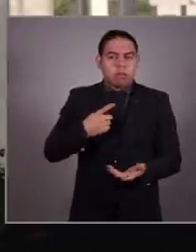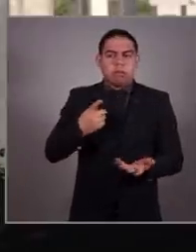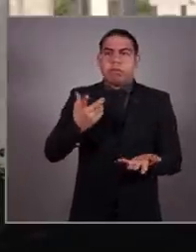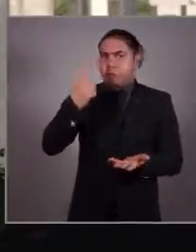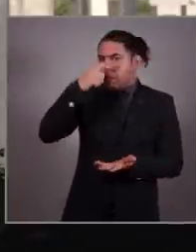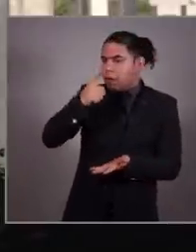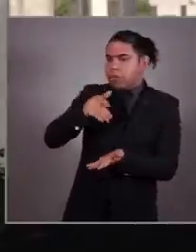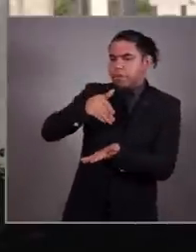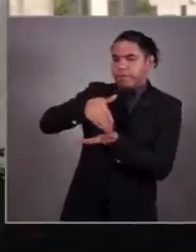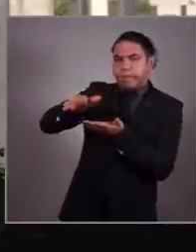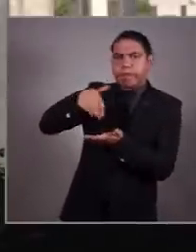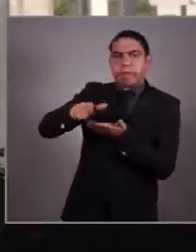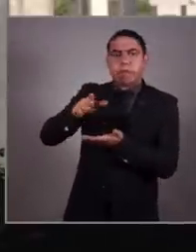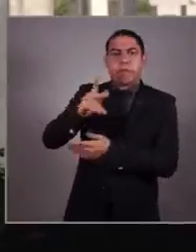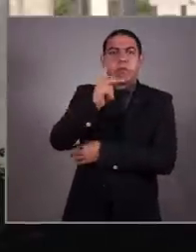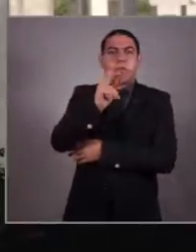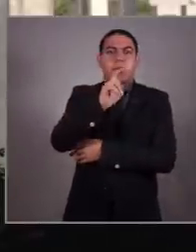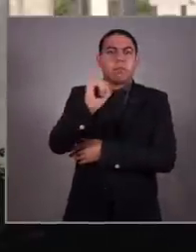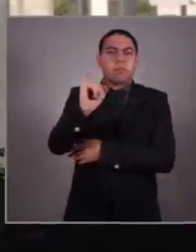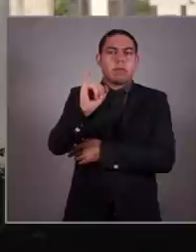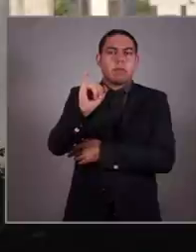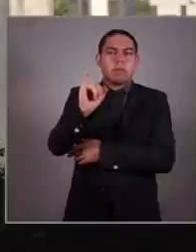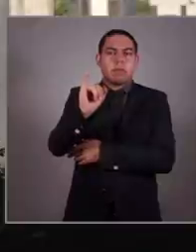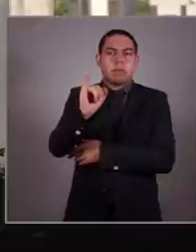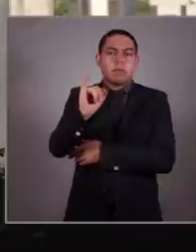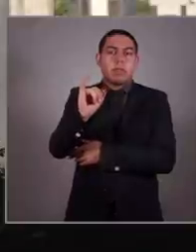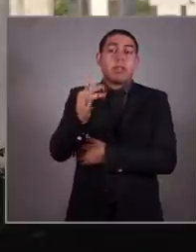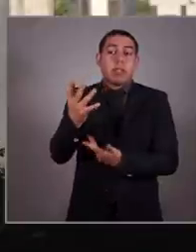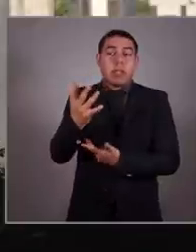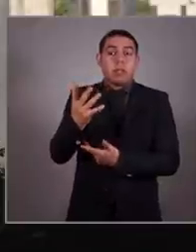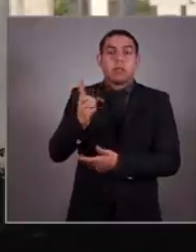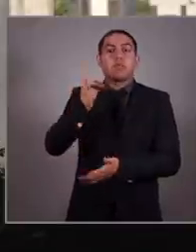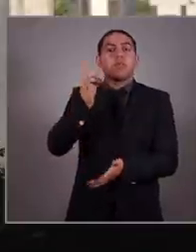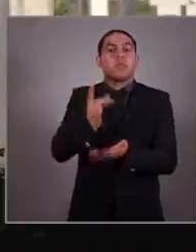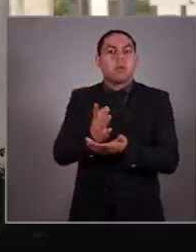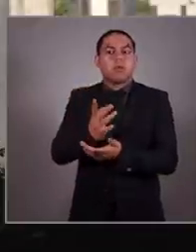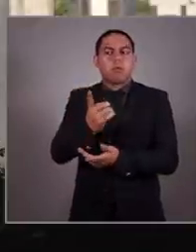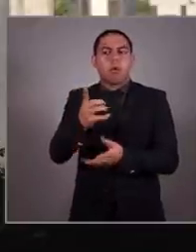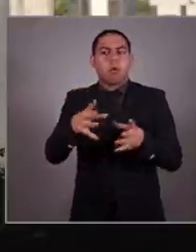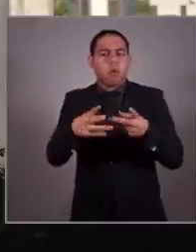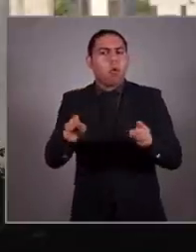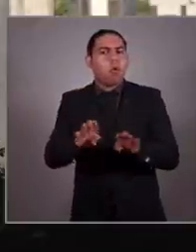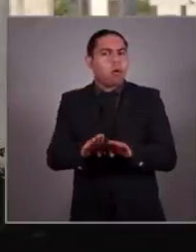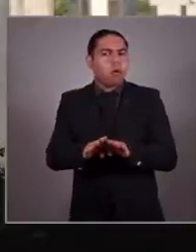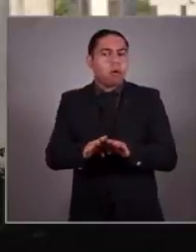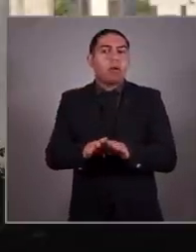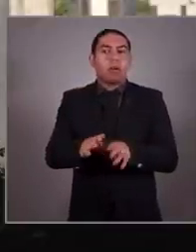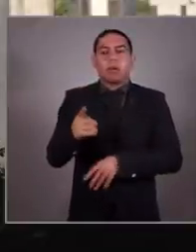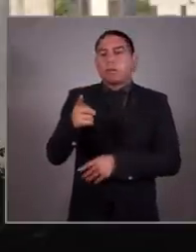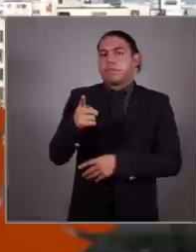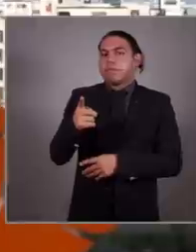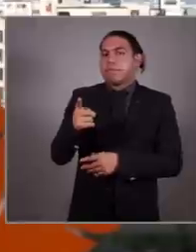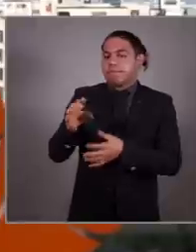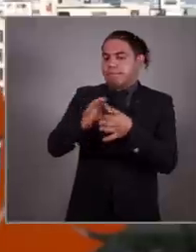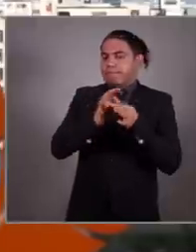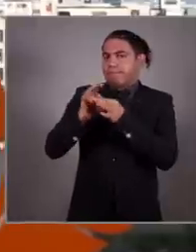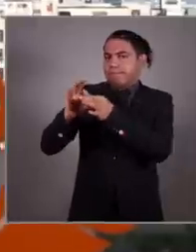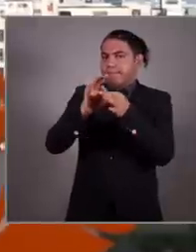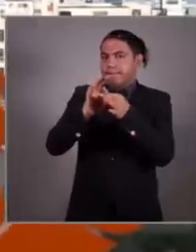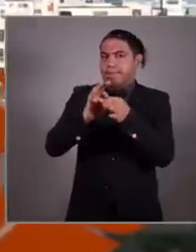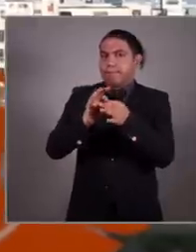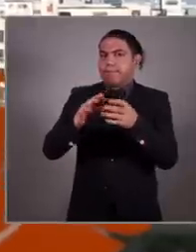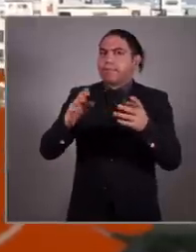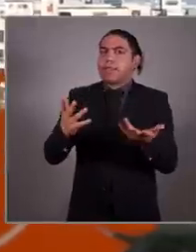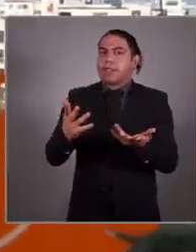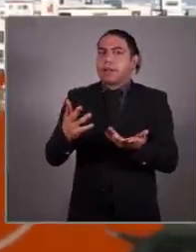de sacar a como diera lugar al PRI del poder. Y que había una sola solución posible. Que era unir a todos